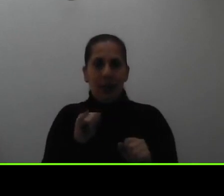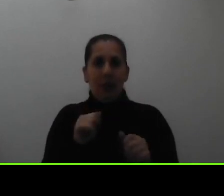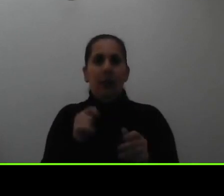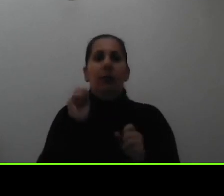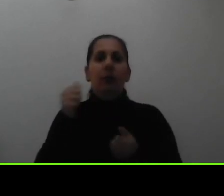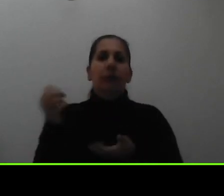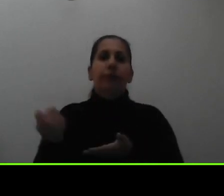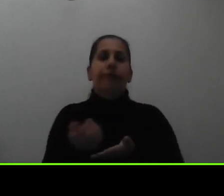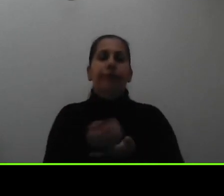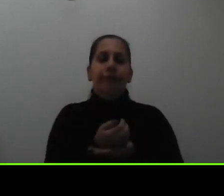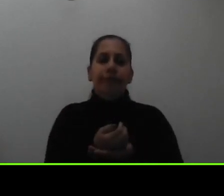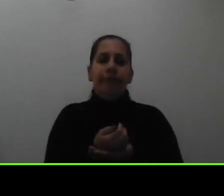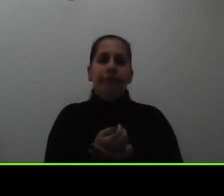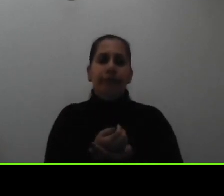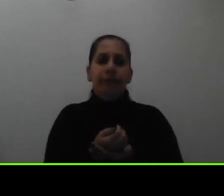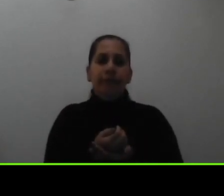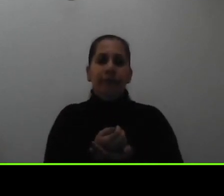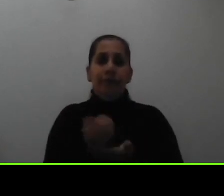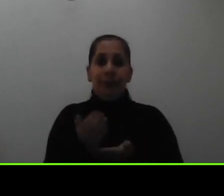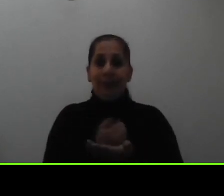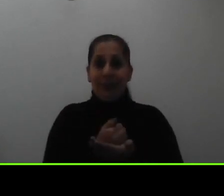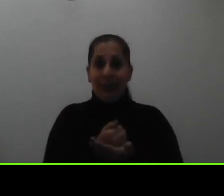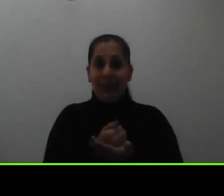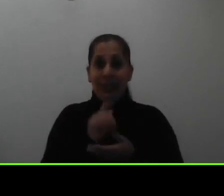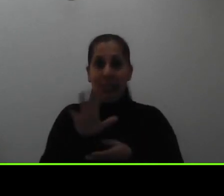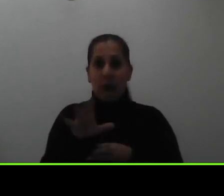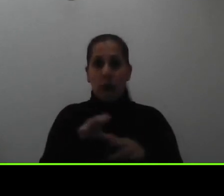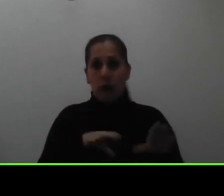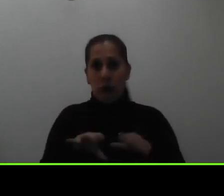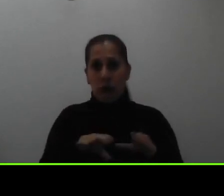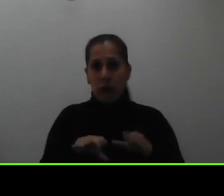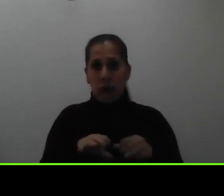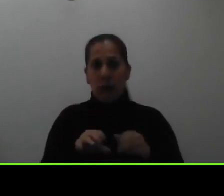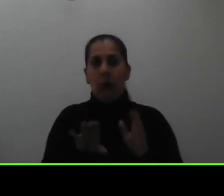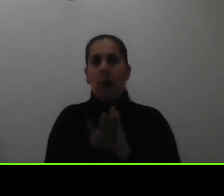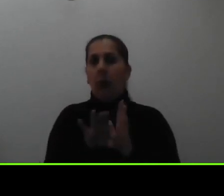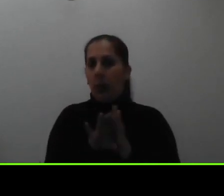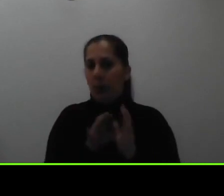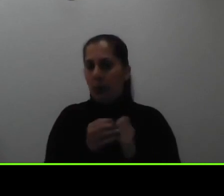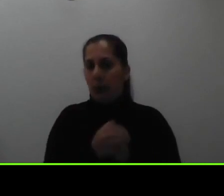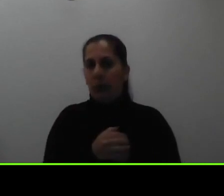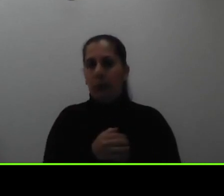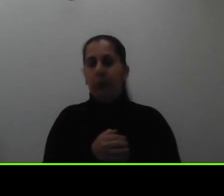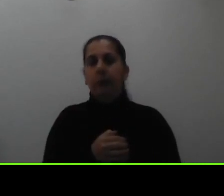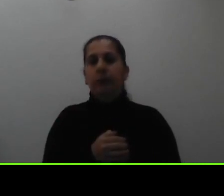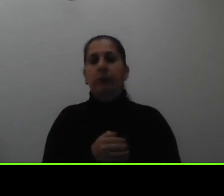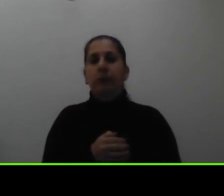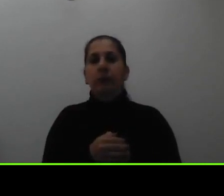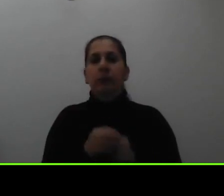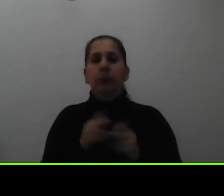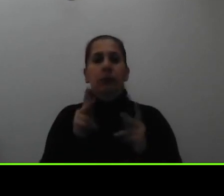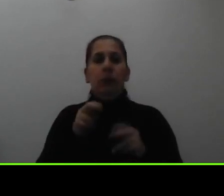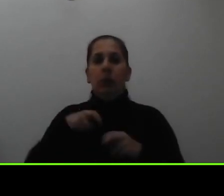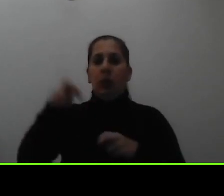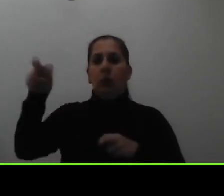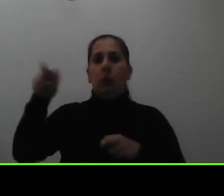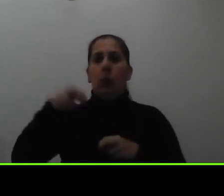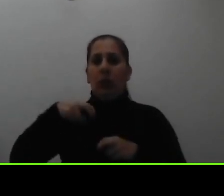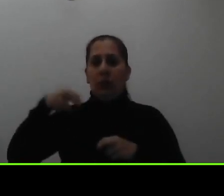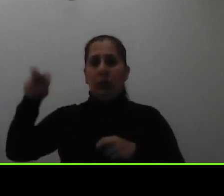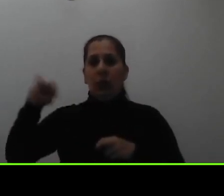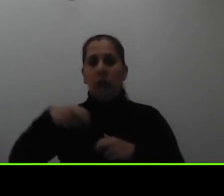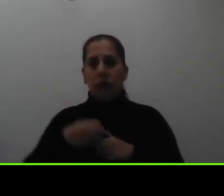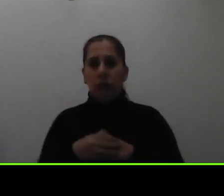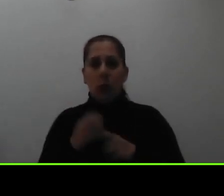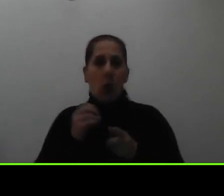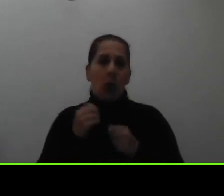generan gastos en su actividad por ejemplo una persona transportista o que hace